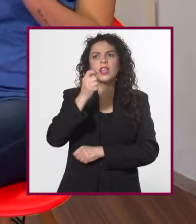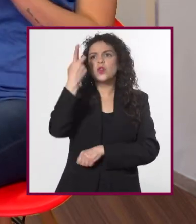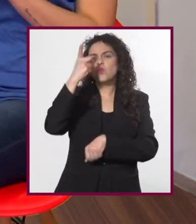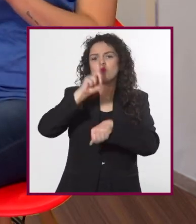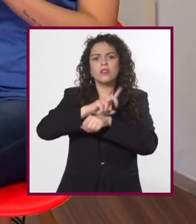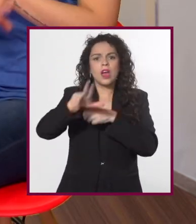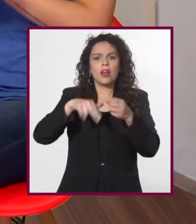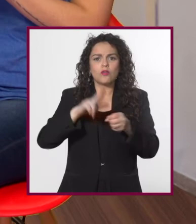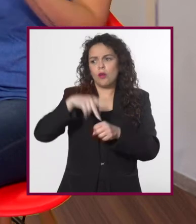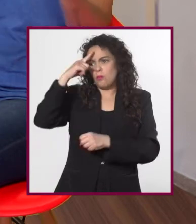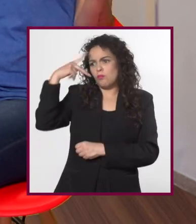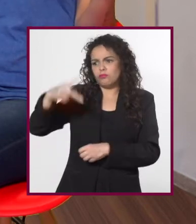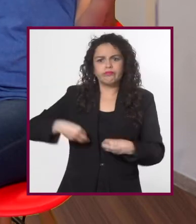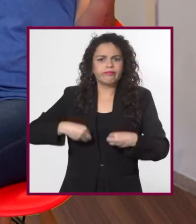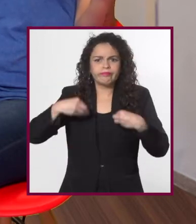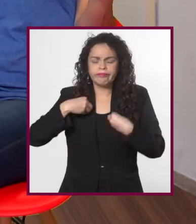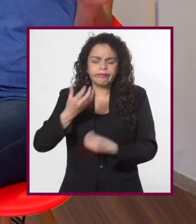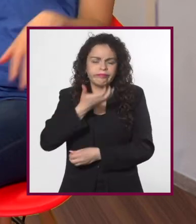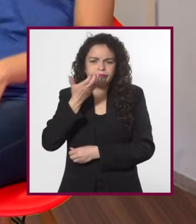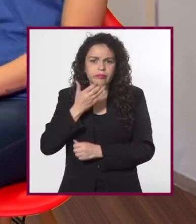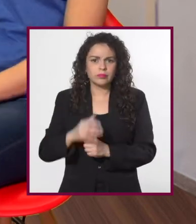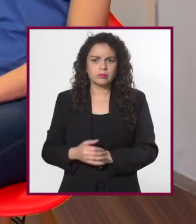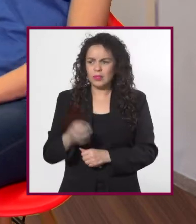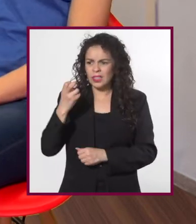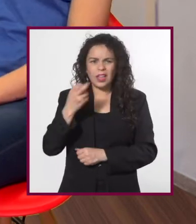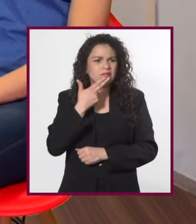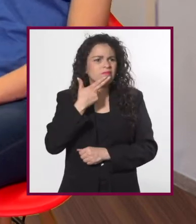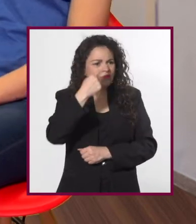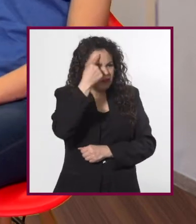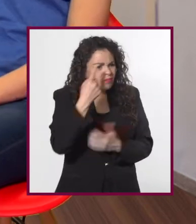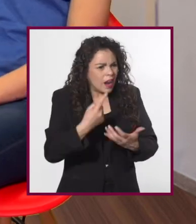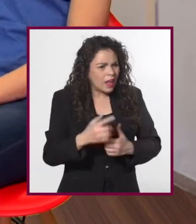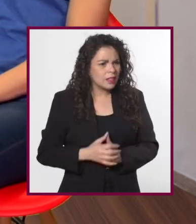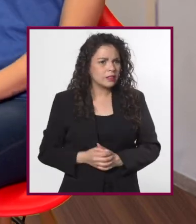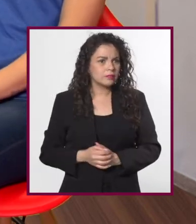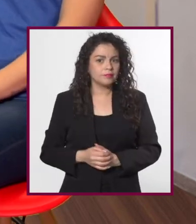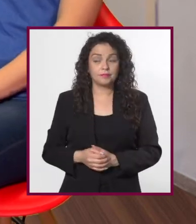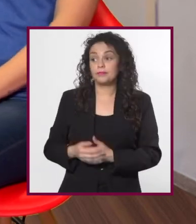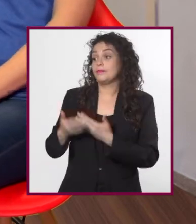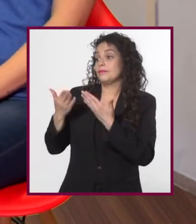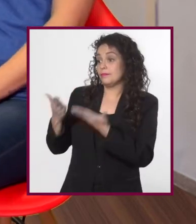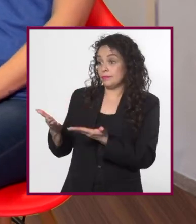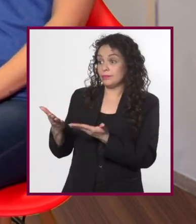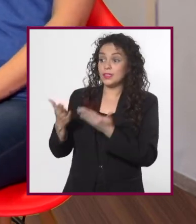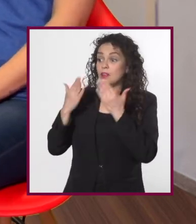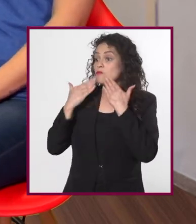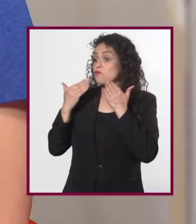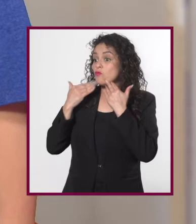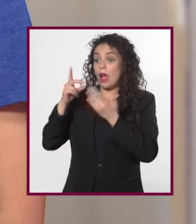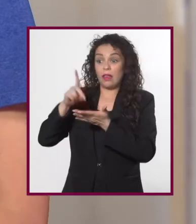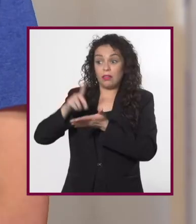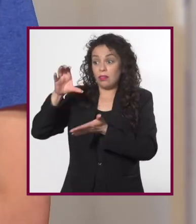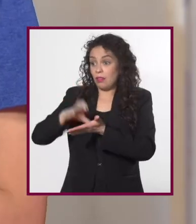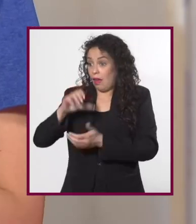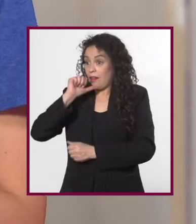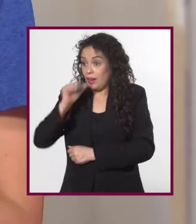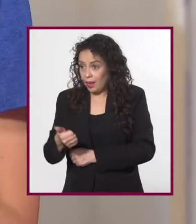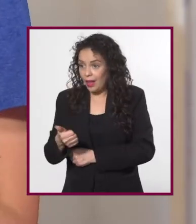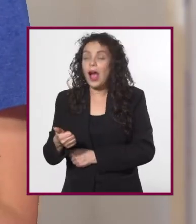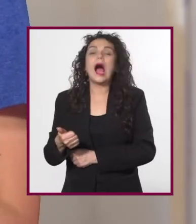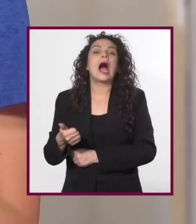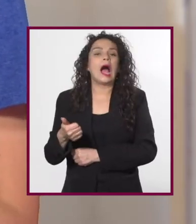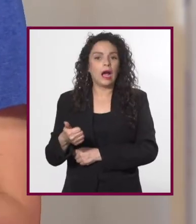va a platicar cómo es un día normal para él. ¿Y eso de qué nos sirve? Que dado que él no tiene ninguna